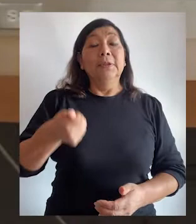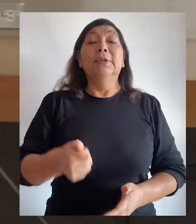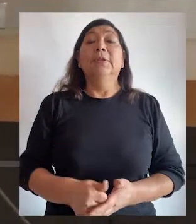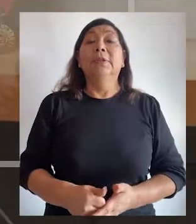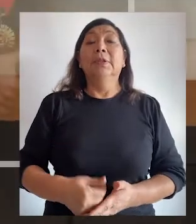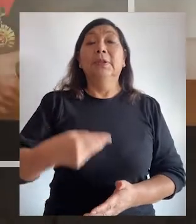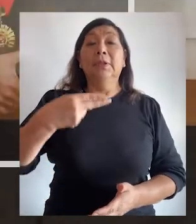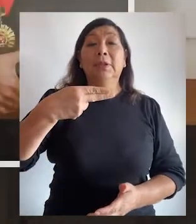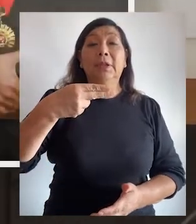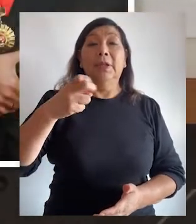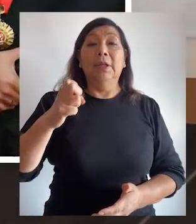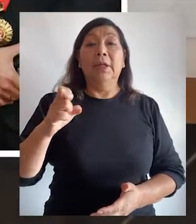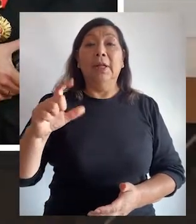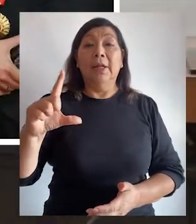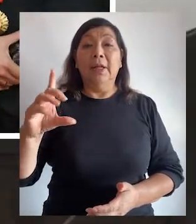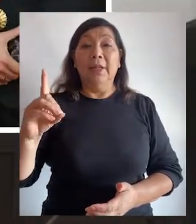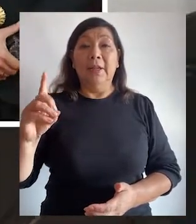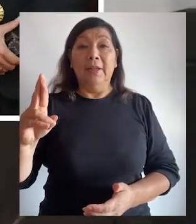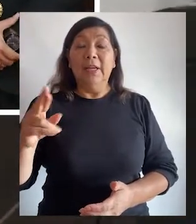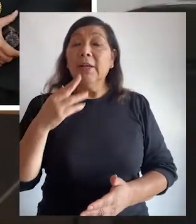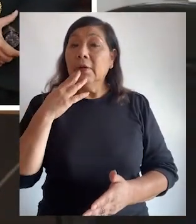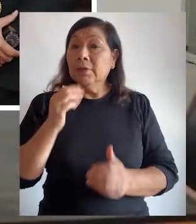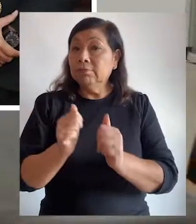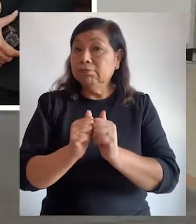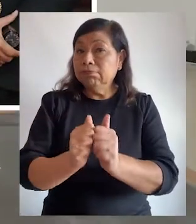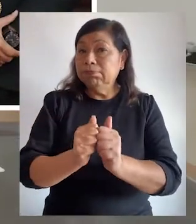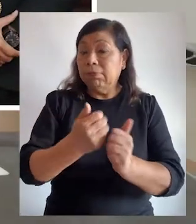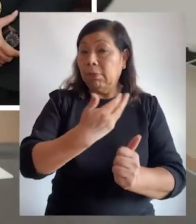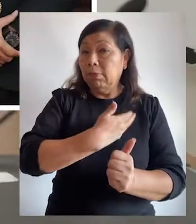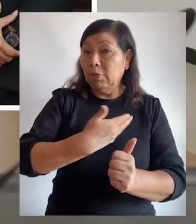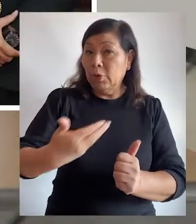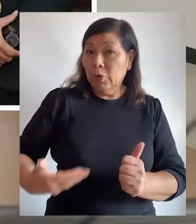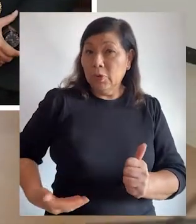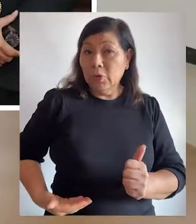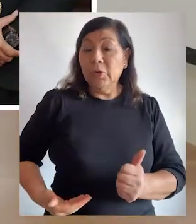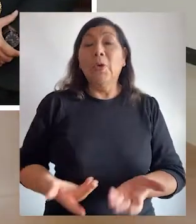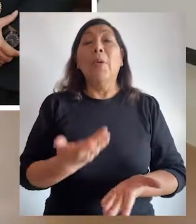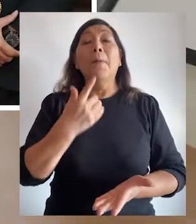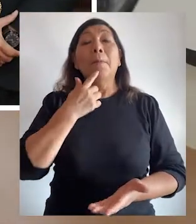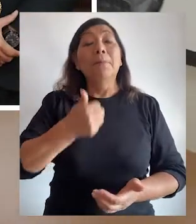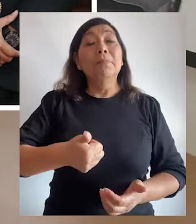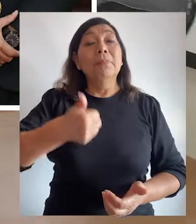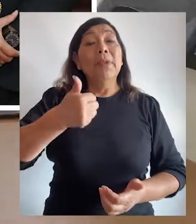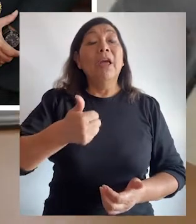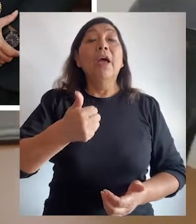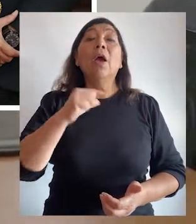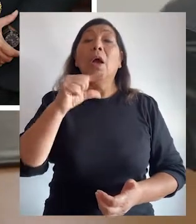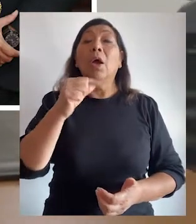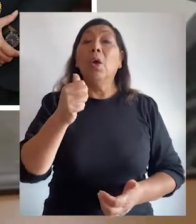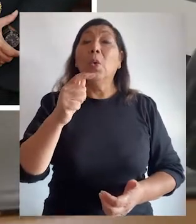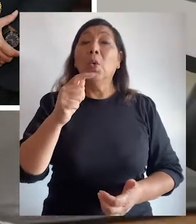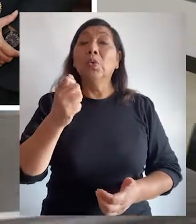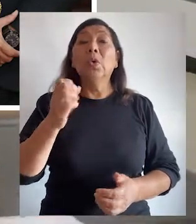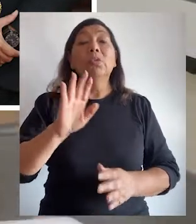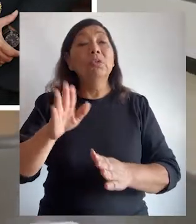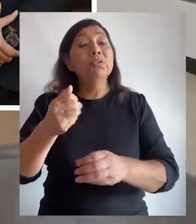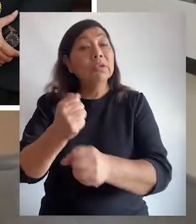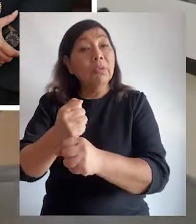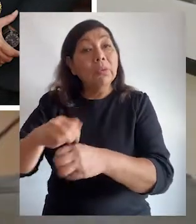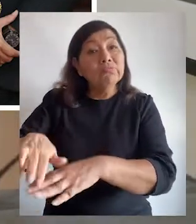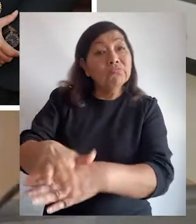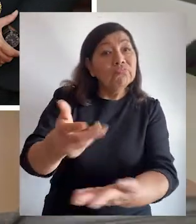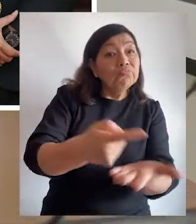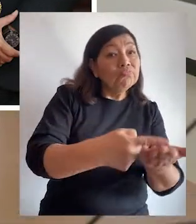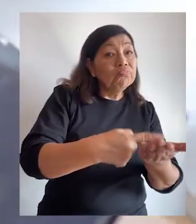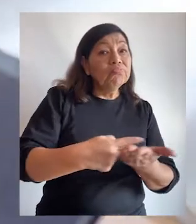al magistrado Helder Domínguez Jaro, quienes acompañarán al presidente Augusto Ferrero Costa durante su